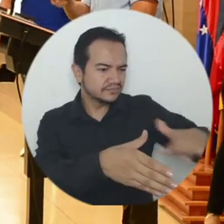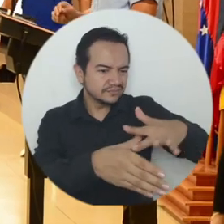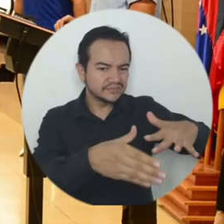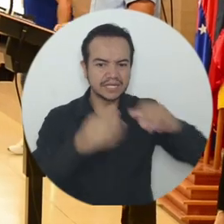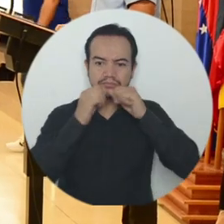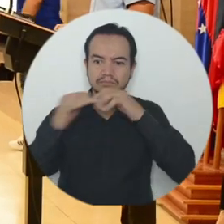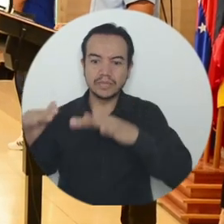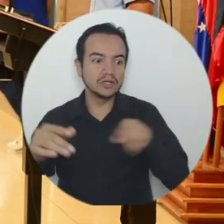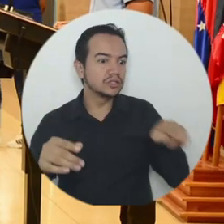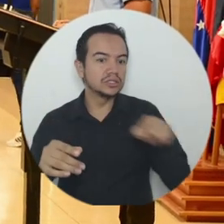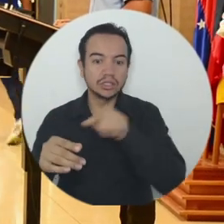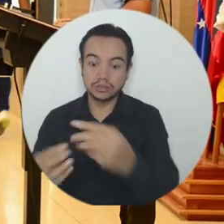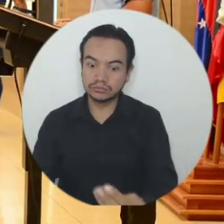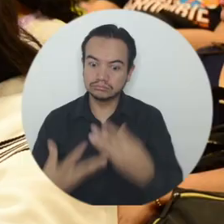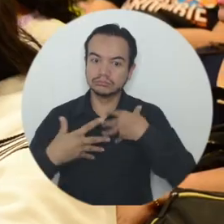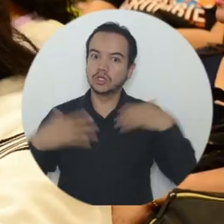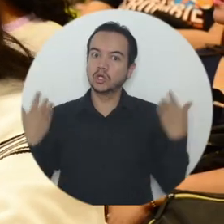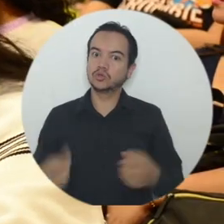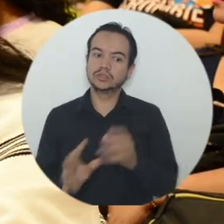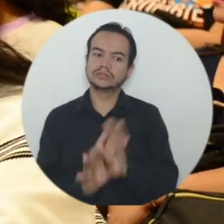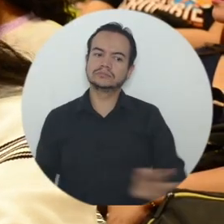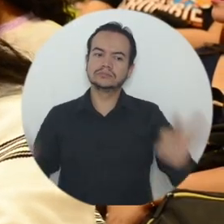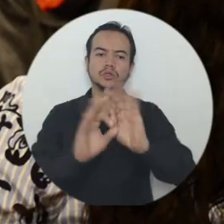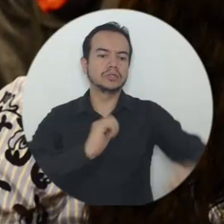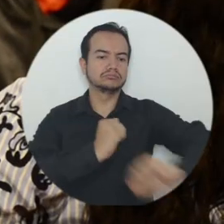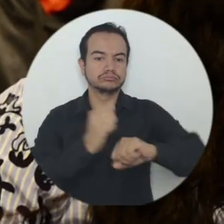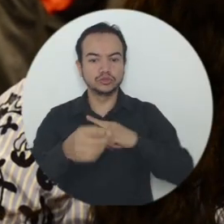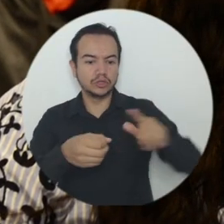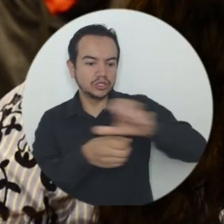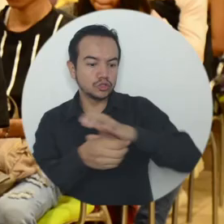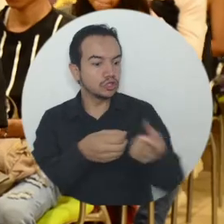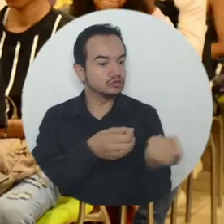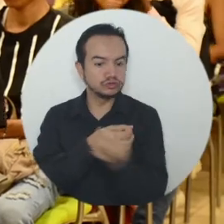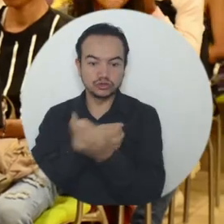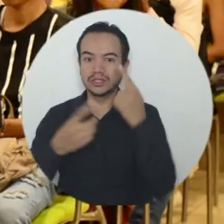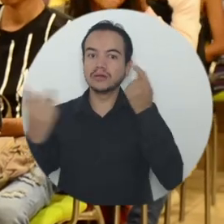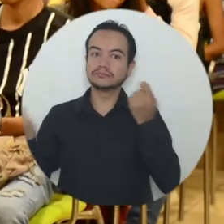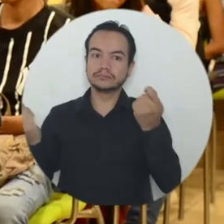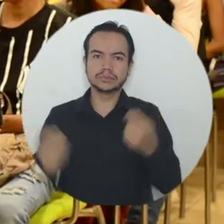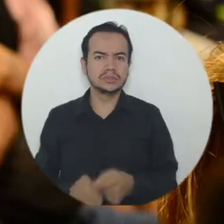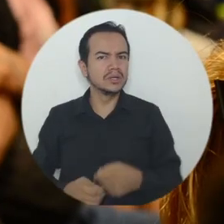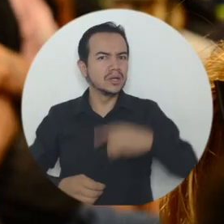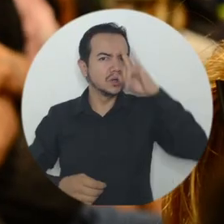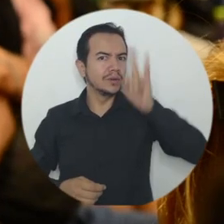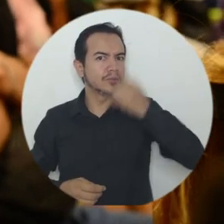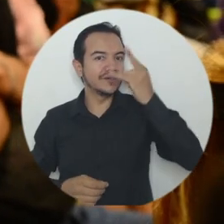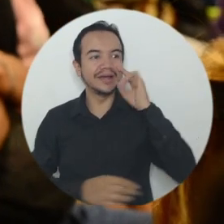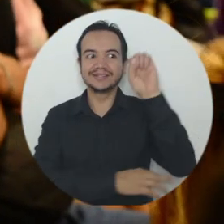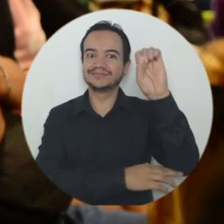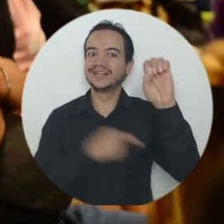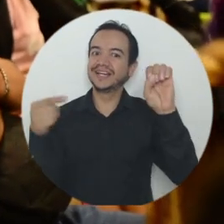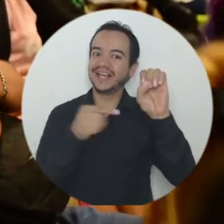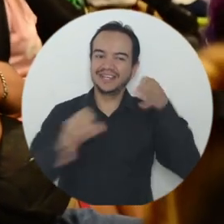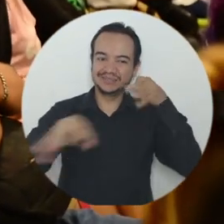La importancia de las masas de agua en territorios biodiversos y con ubicación económicamente estratégica fue analizada durante la conferencia